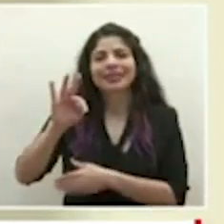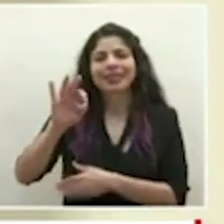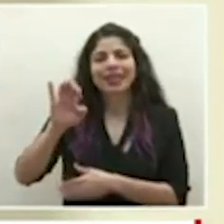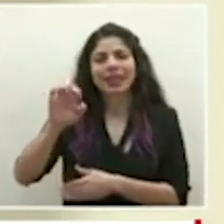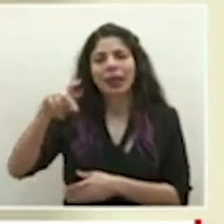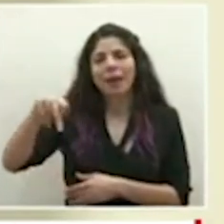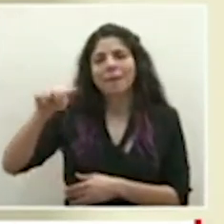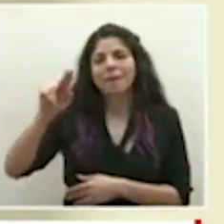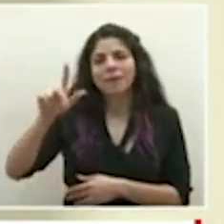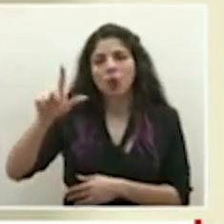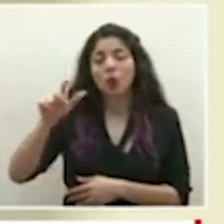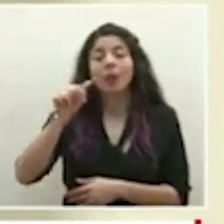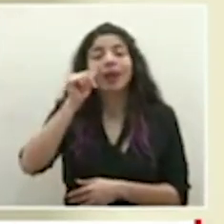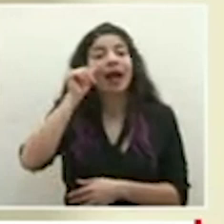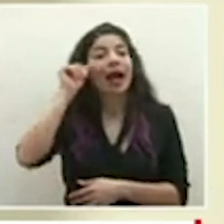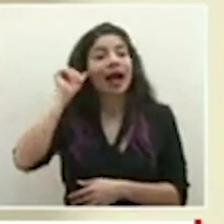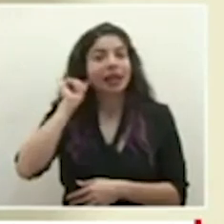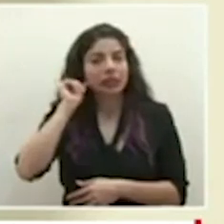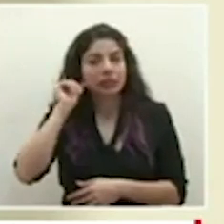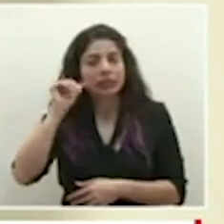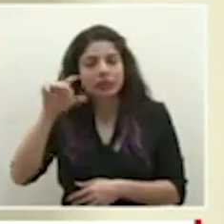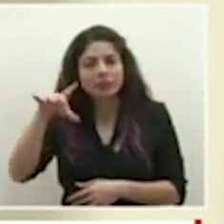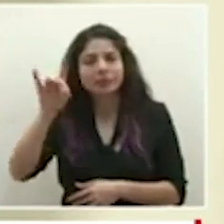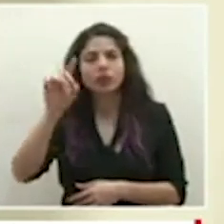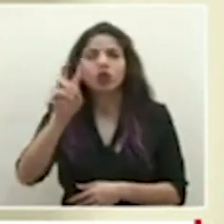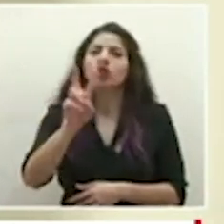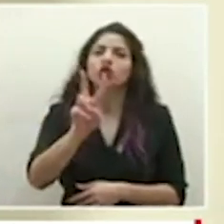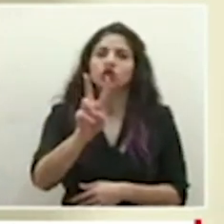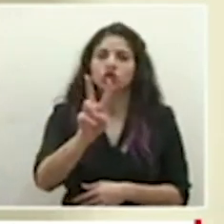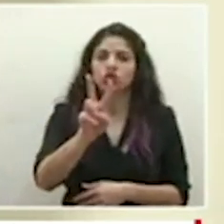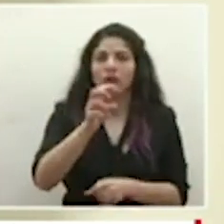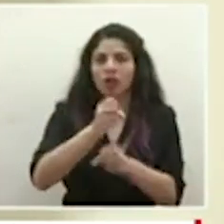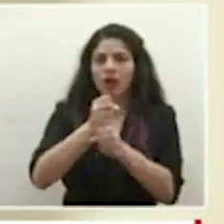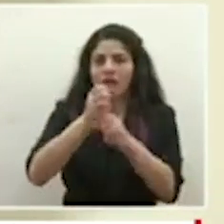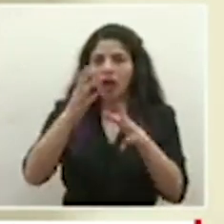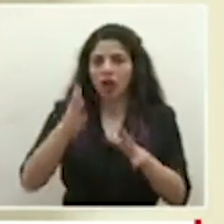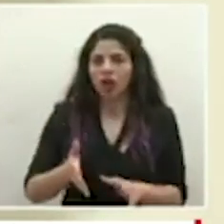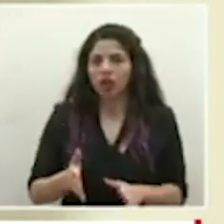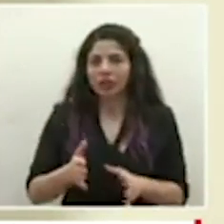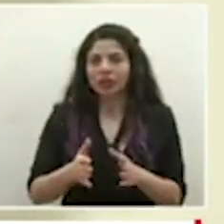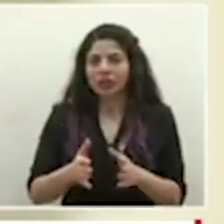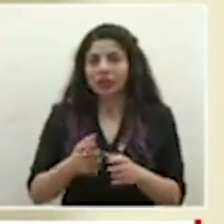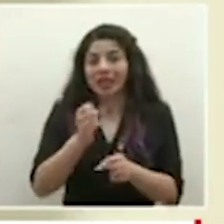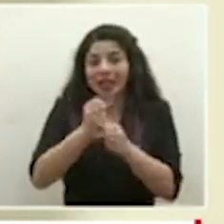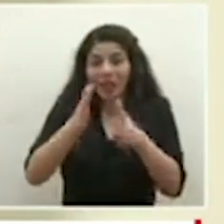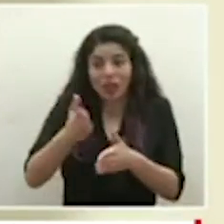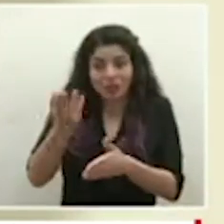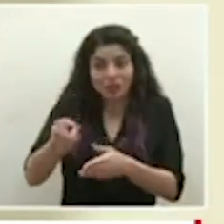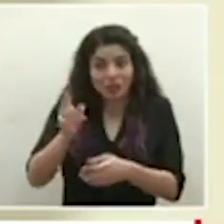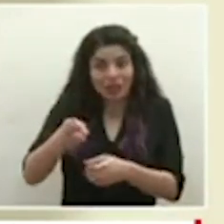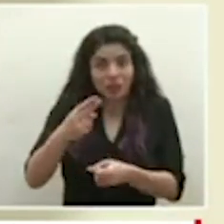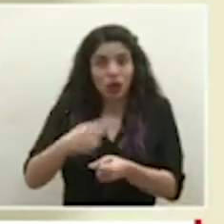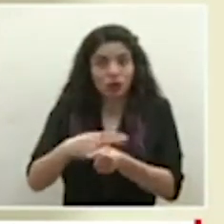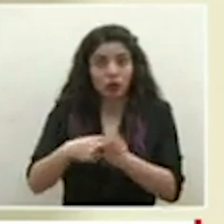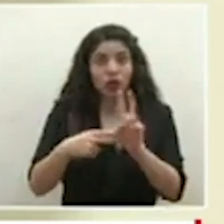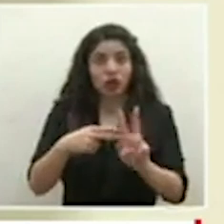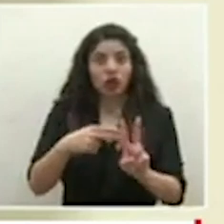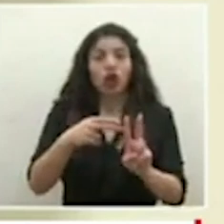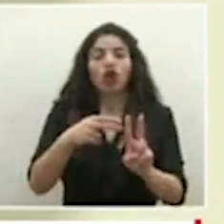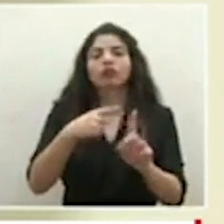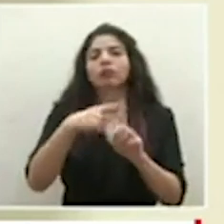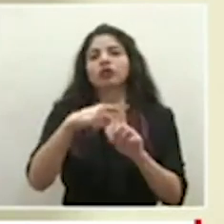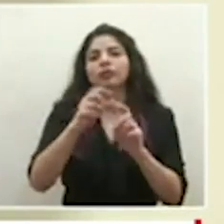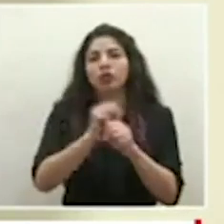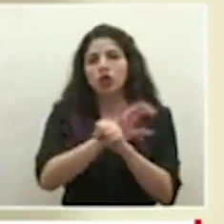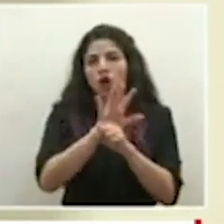El día de ayer se diagnosticaron dos funcionarias del hospital que dieron positivo por COVID